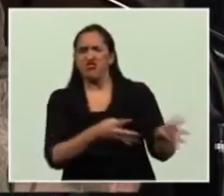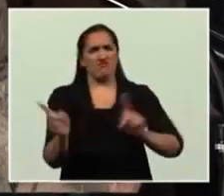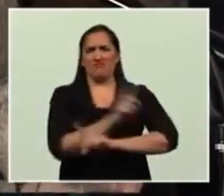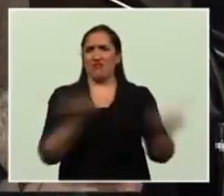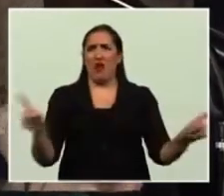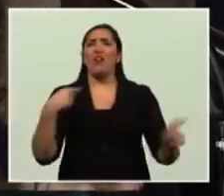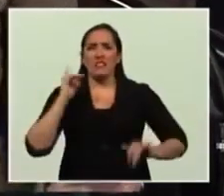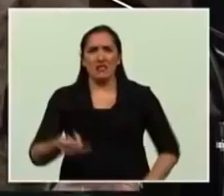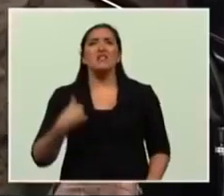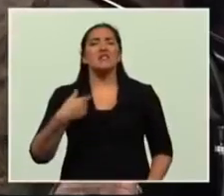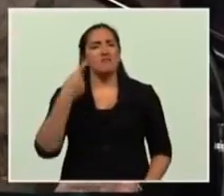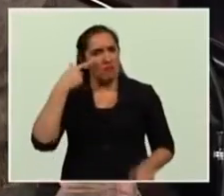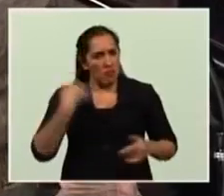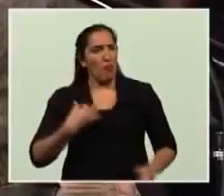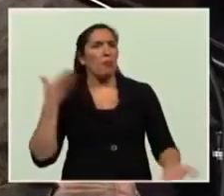reclamo.